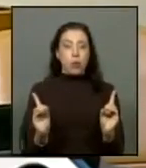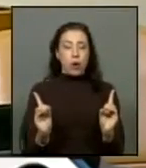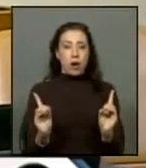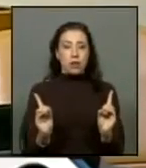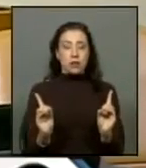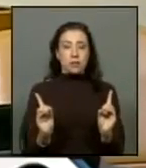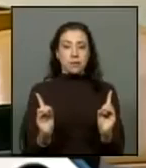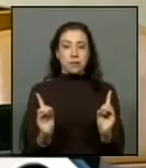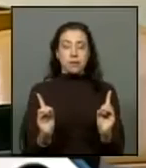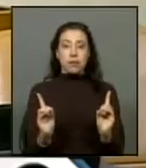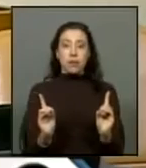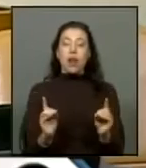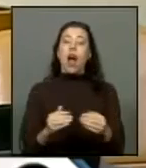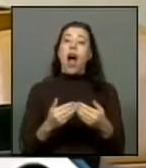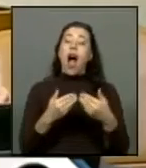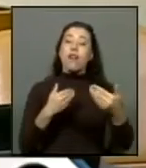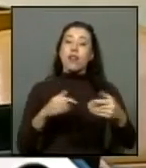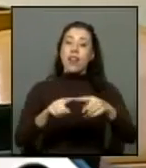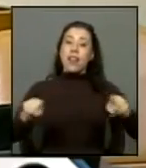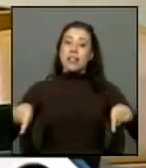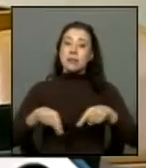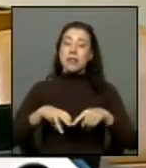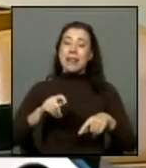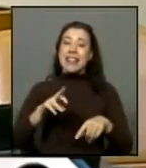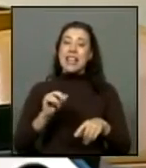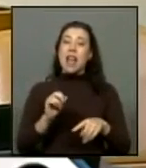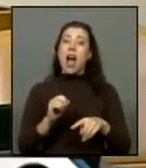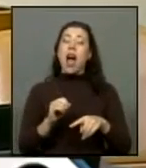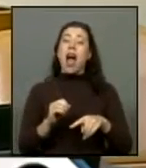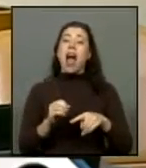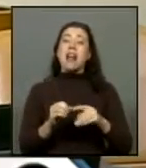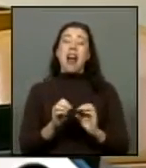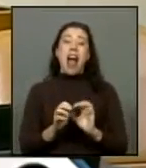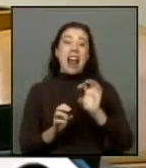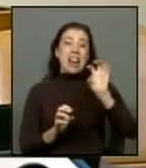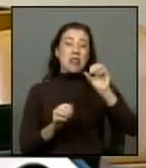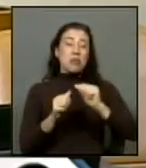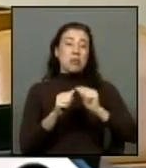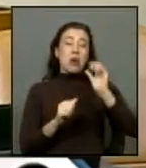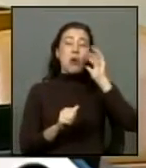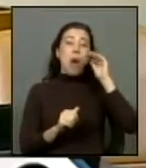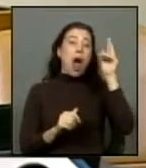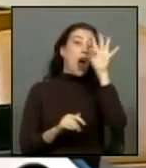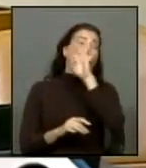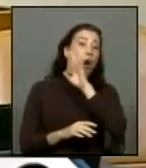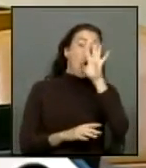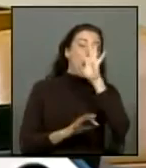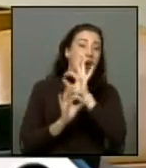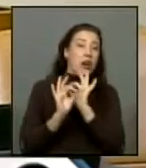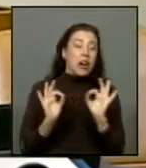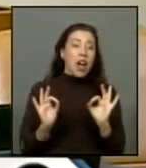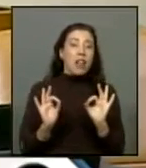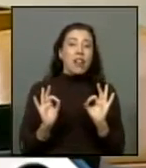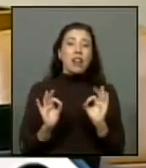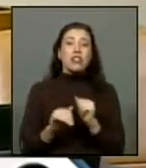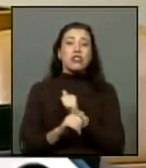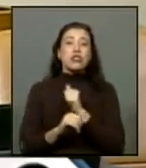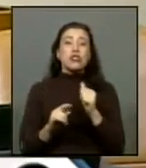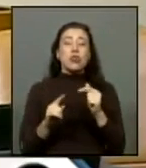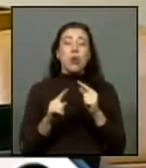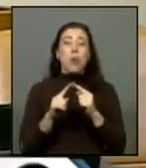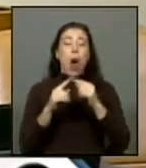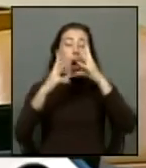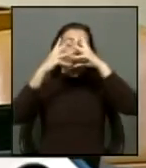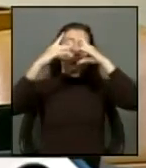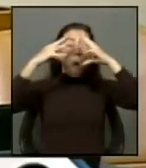fuera del espacio y la materia en una región altiva sin matices ni colores llena de un humo horizontal